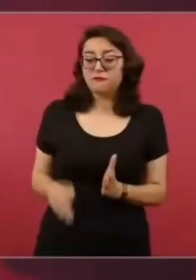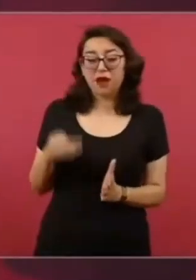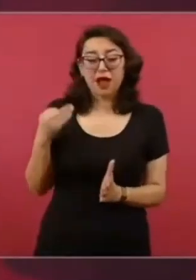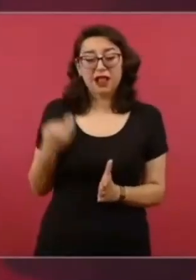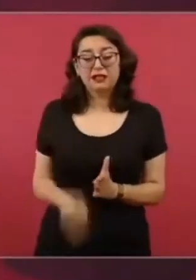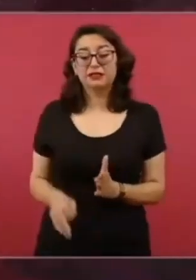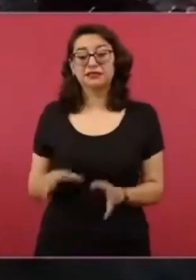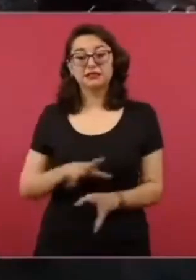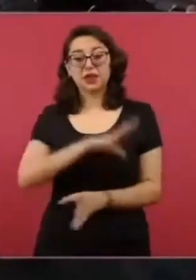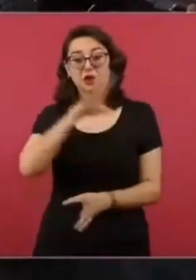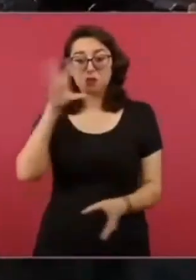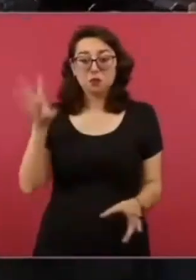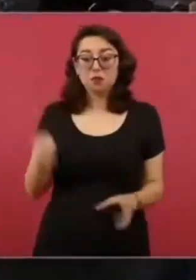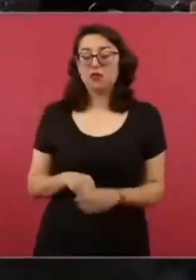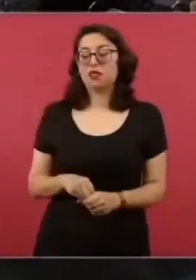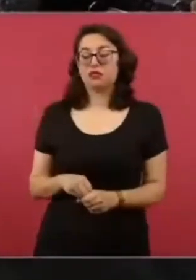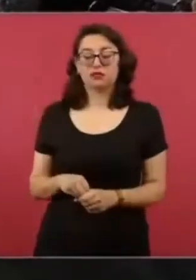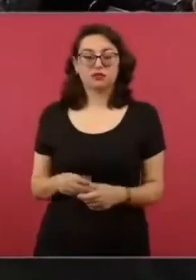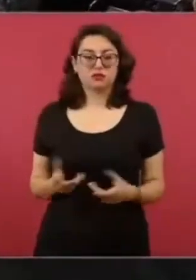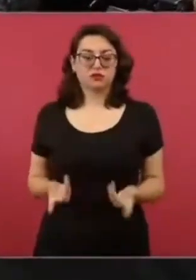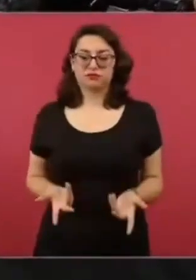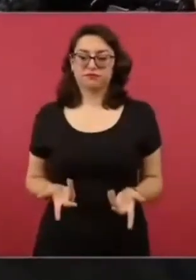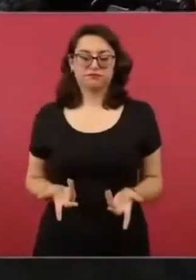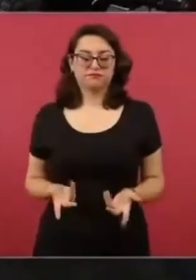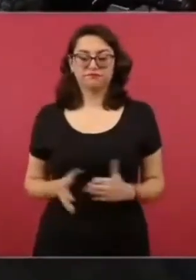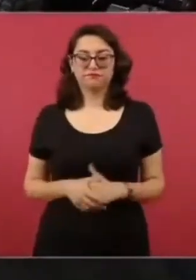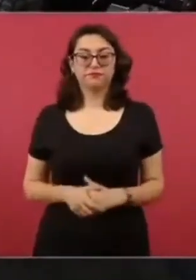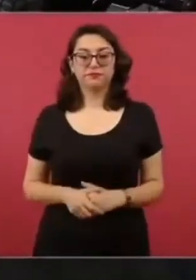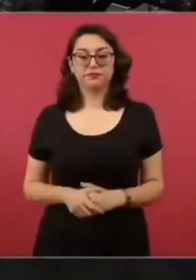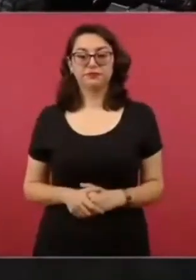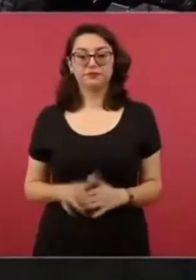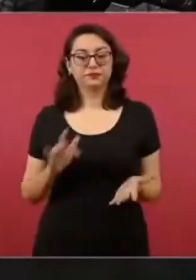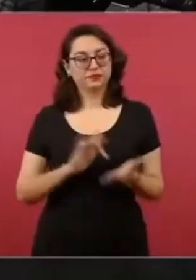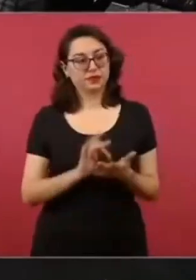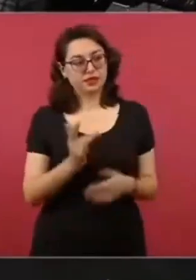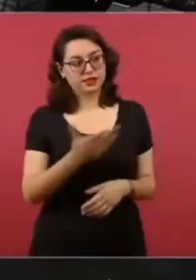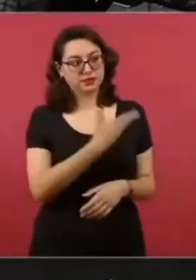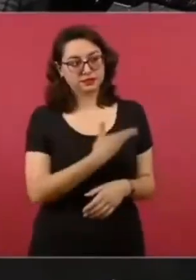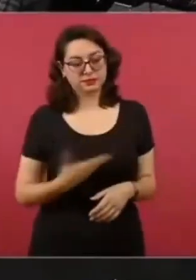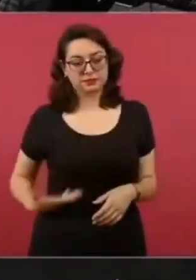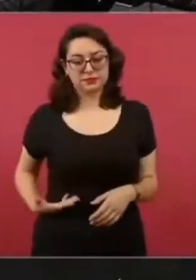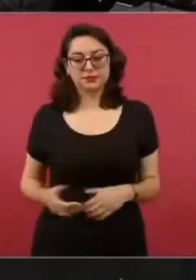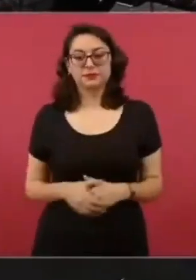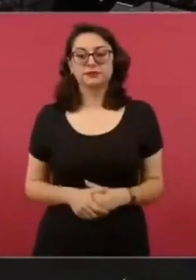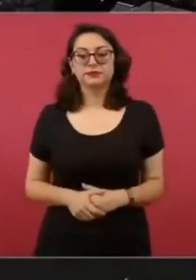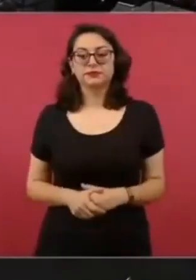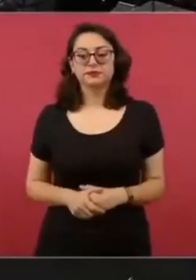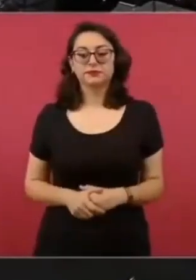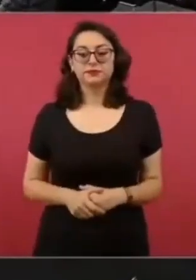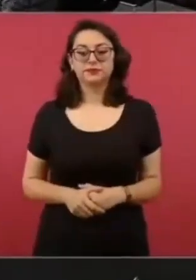indispensable. Gracias, presidente. Gracias. Gracias. Gracias. Gracias.